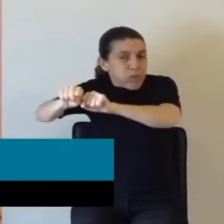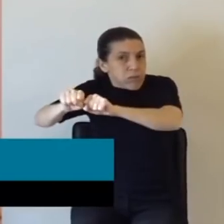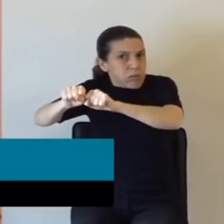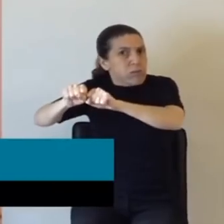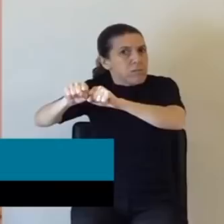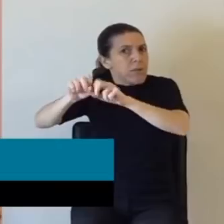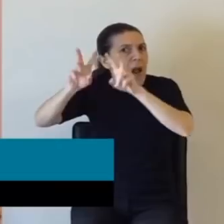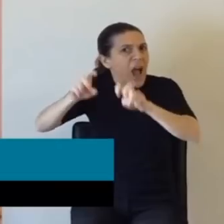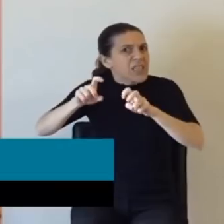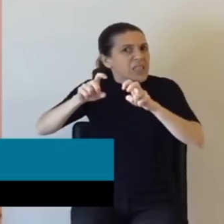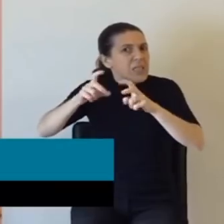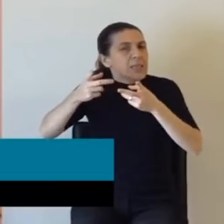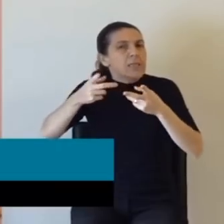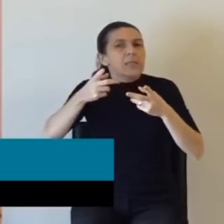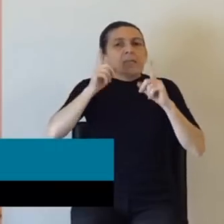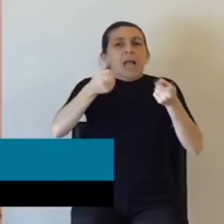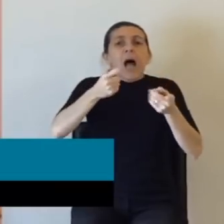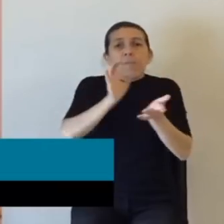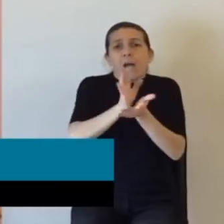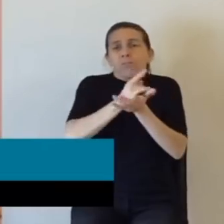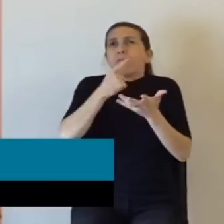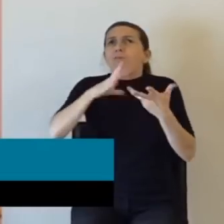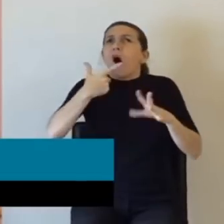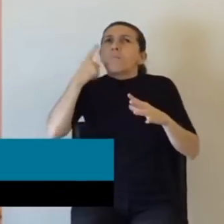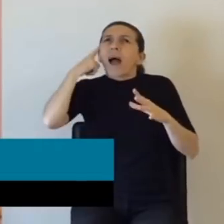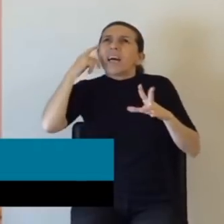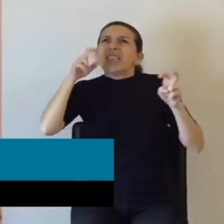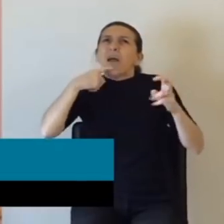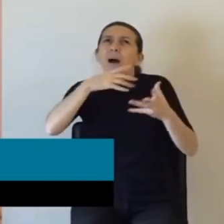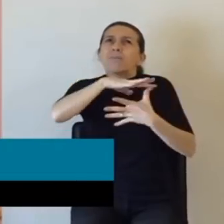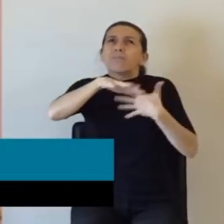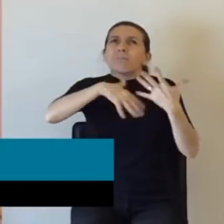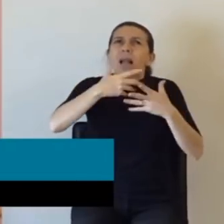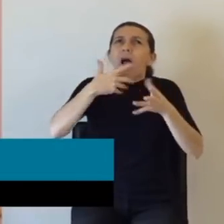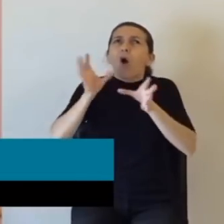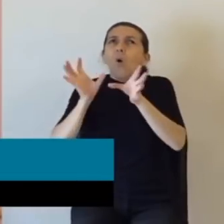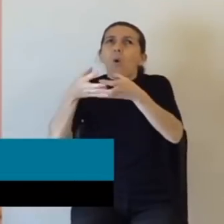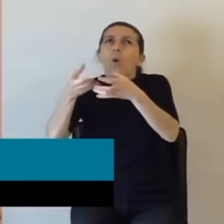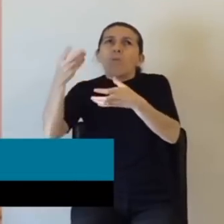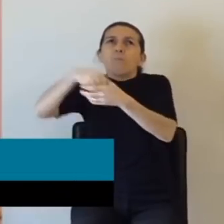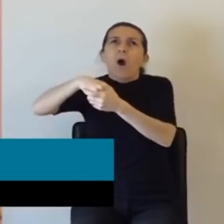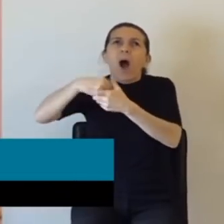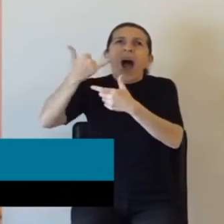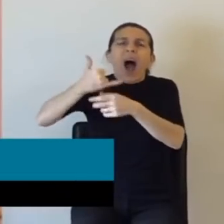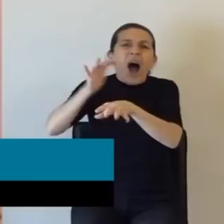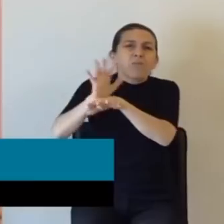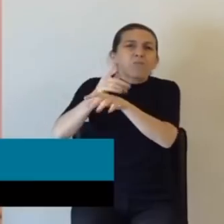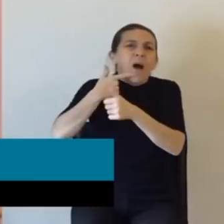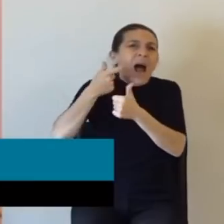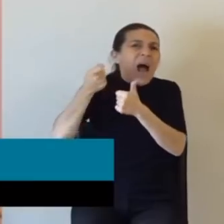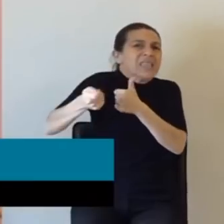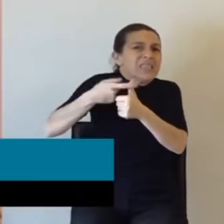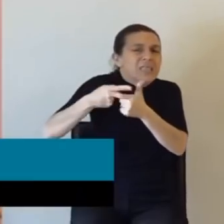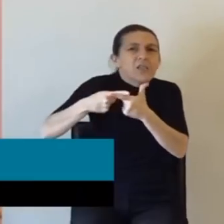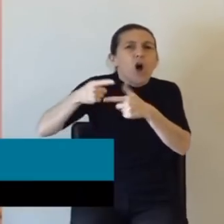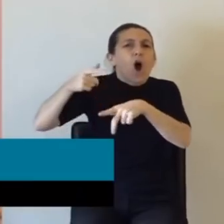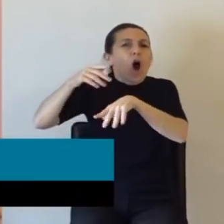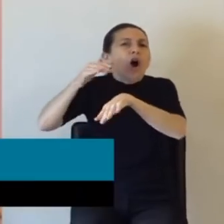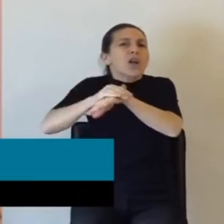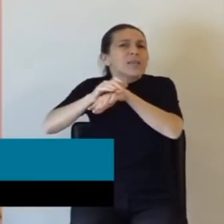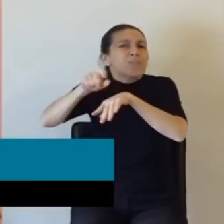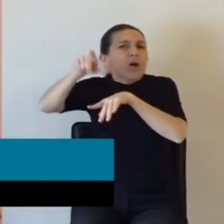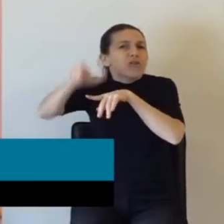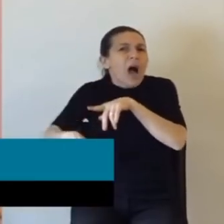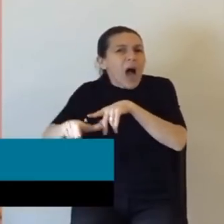Amalgamas ideológicas, como decía, que mezcla genocidas, responsables de crímenes sociales